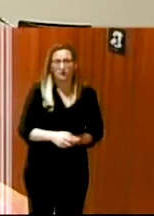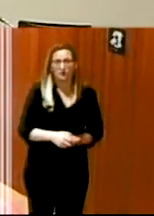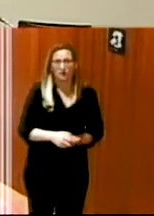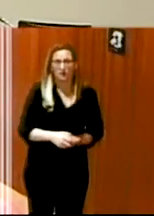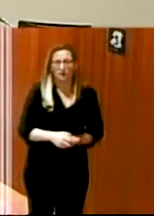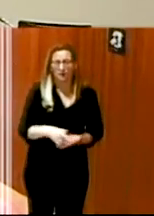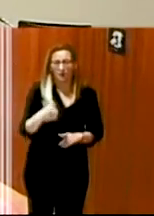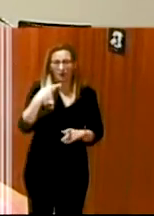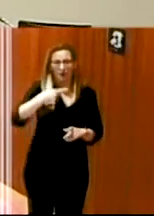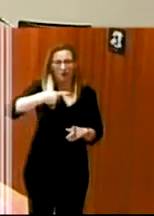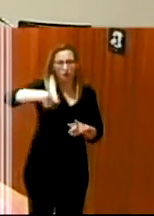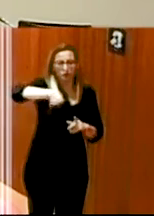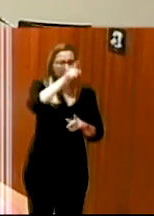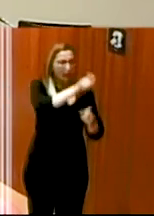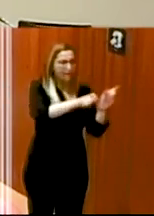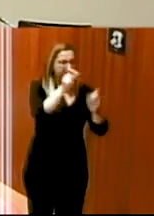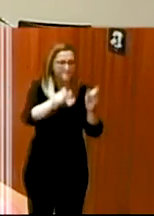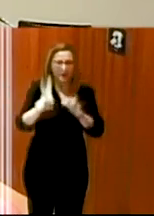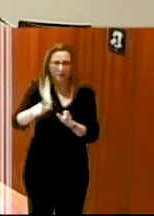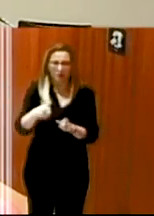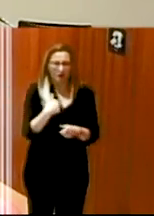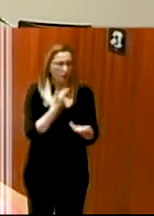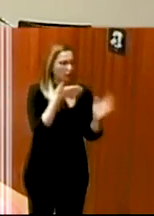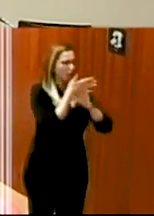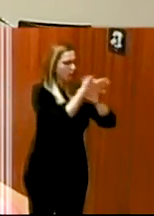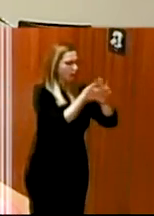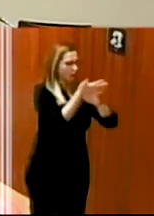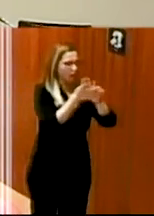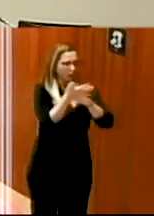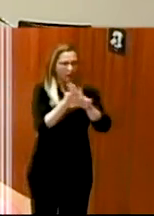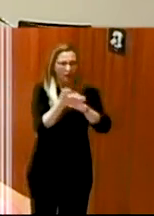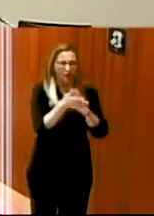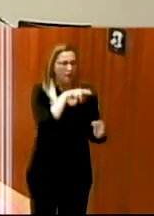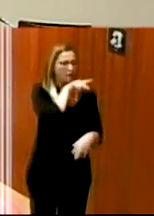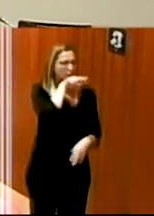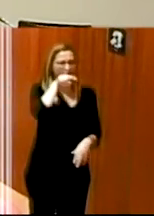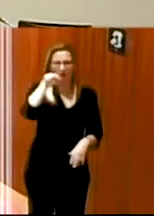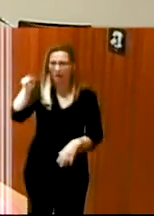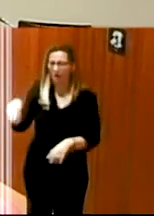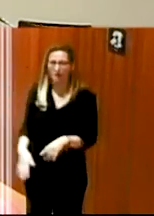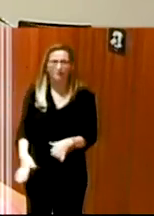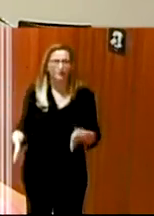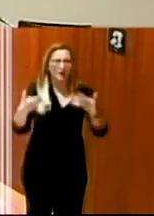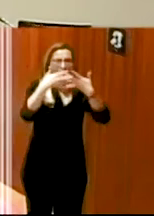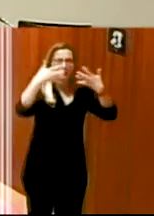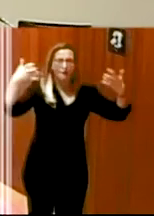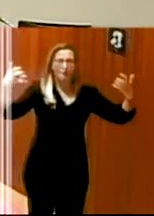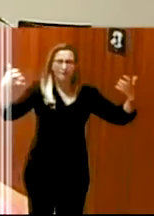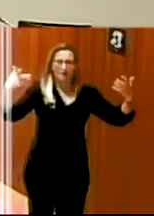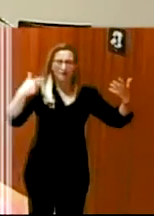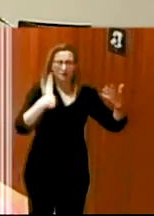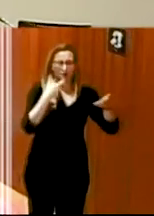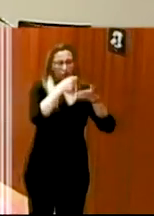todas estas personas que os comentaba a mí me venía a la cabeza esta frase que hemos visto escritas respecto a muchas